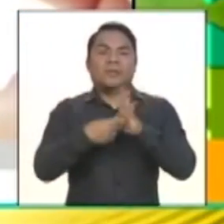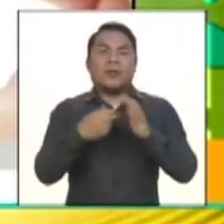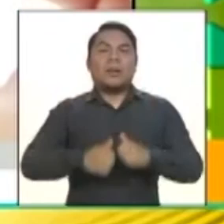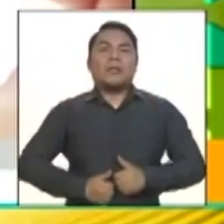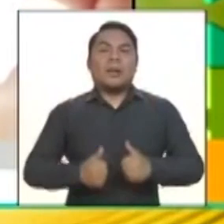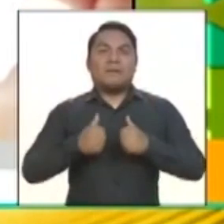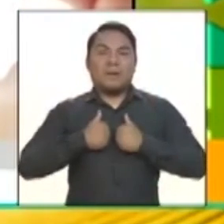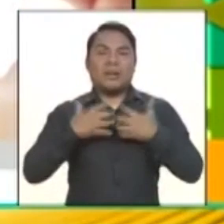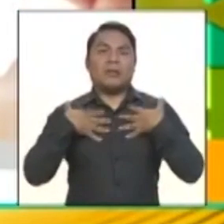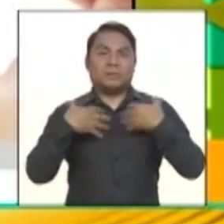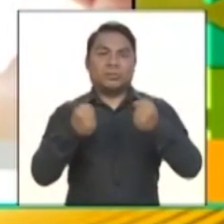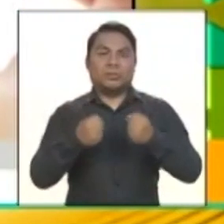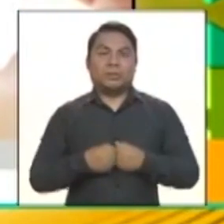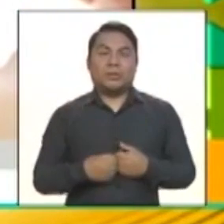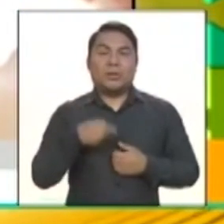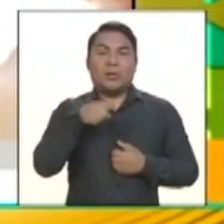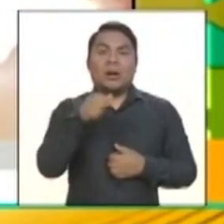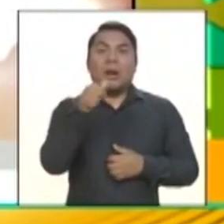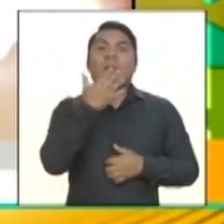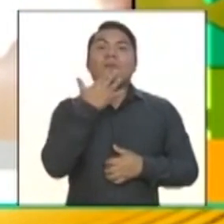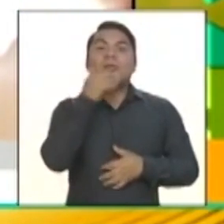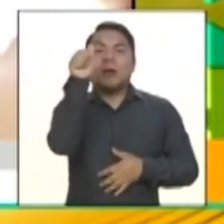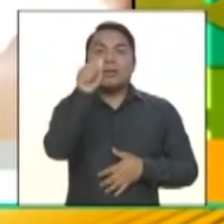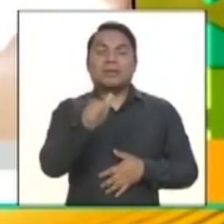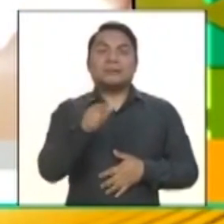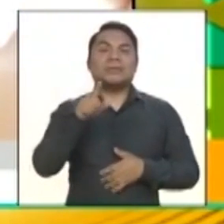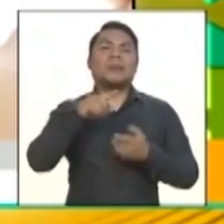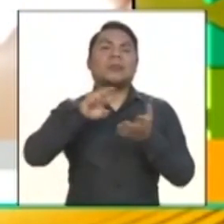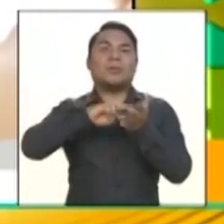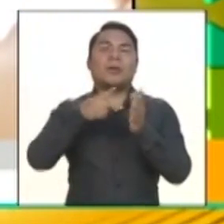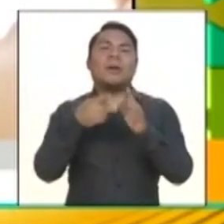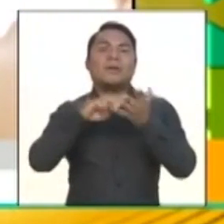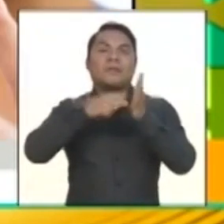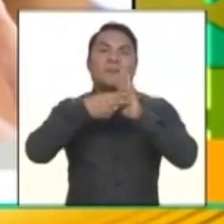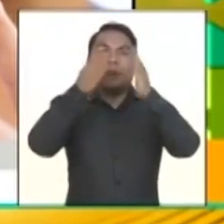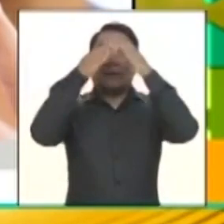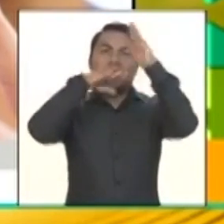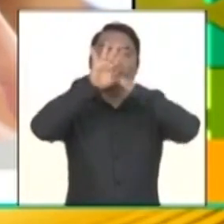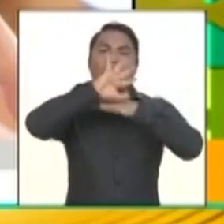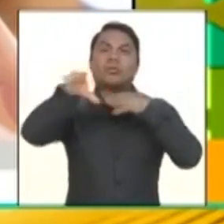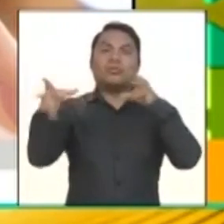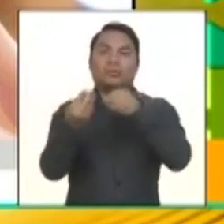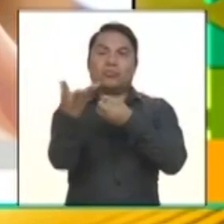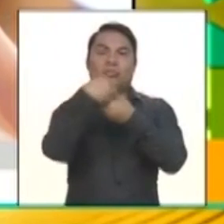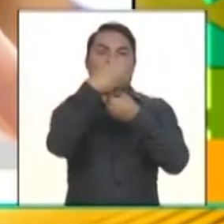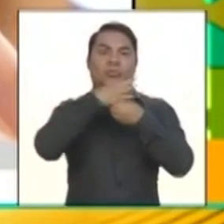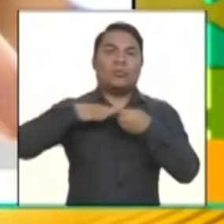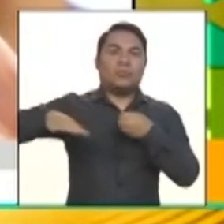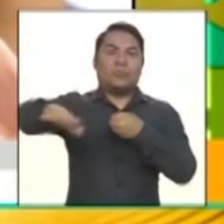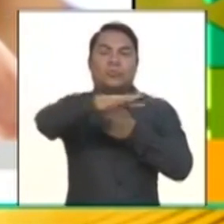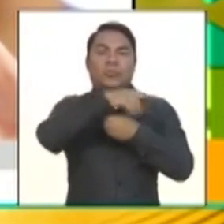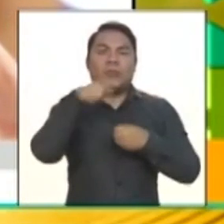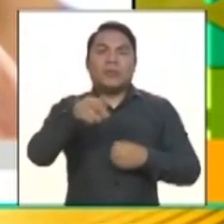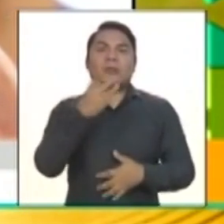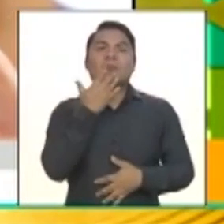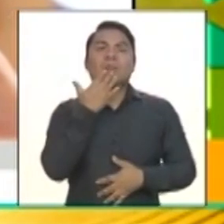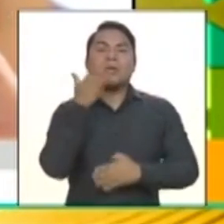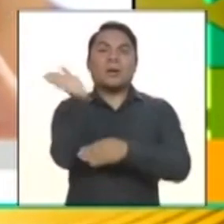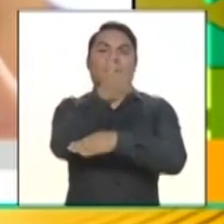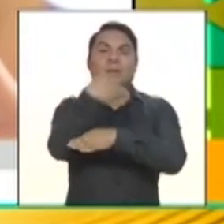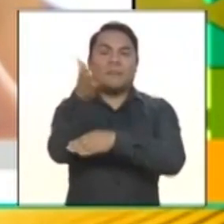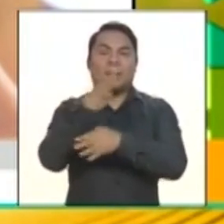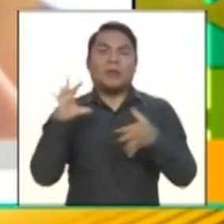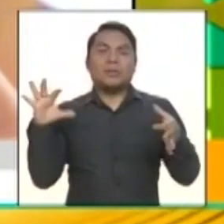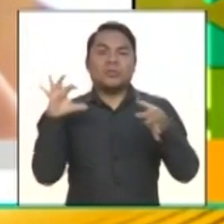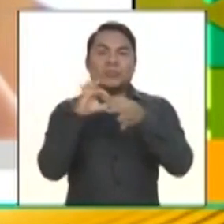vida y la salud. El color azul representa el cielo, que une a todas las naciones, y es el color de la bandera de